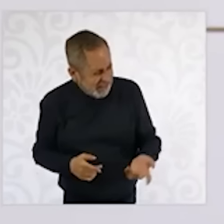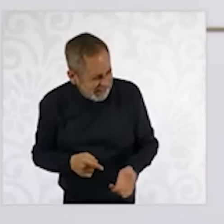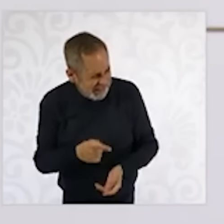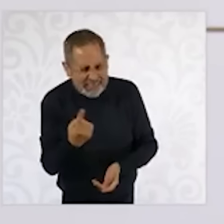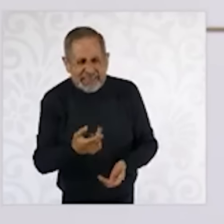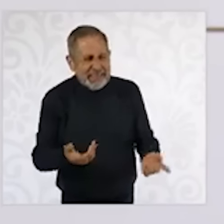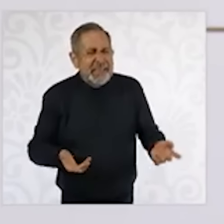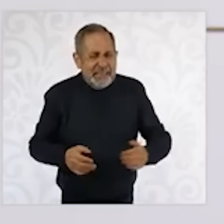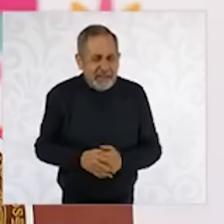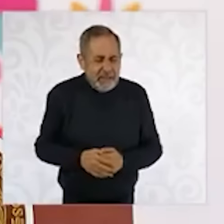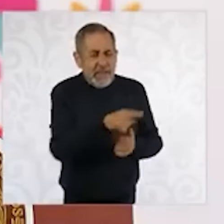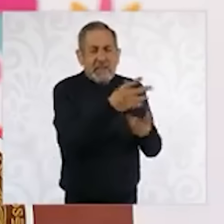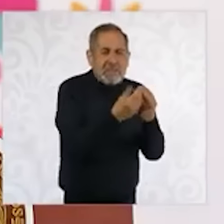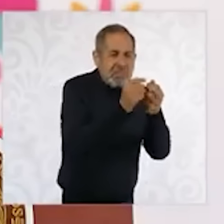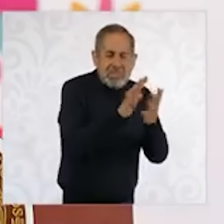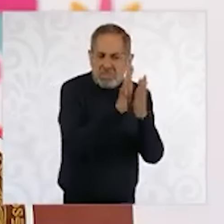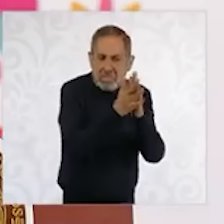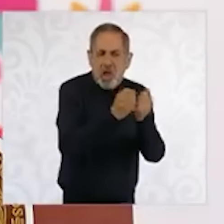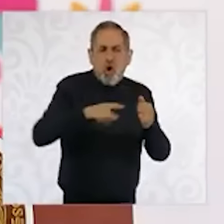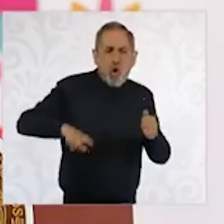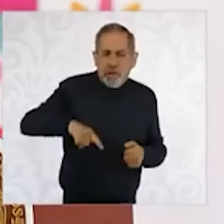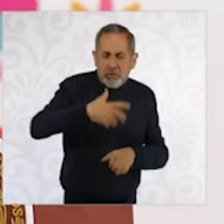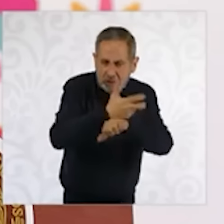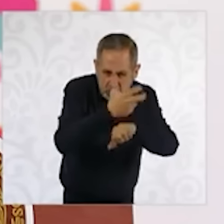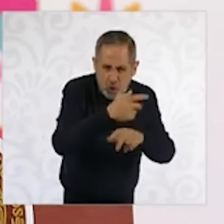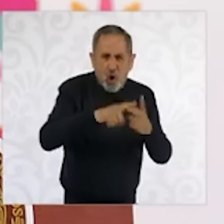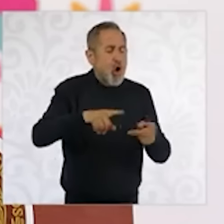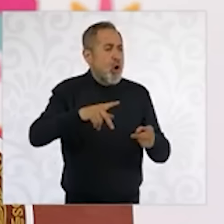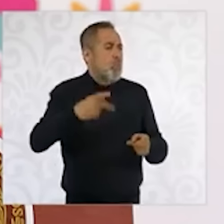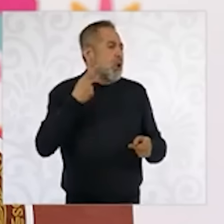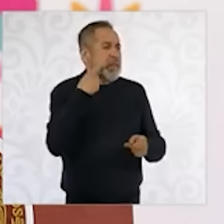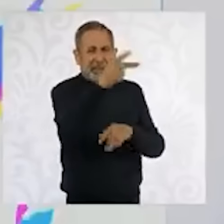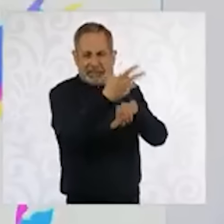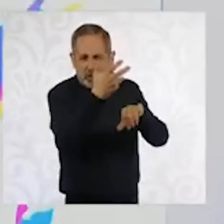O al gobierno de Estados Unidos o a la política de Estados Unidos.